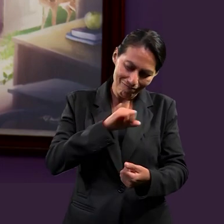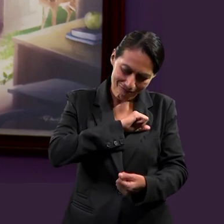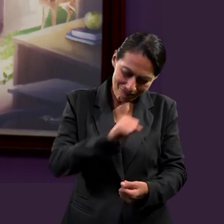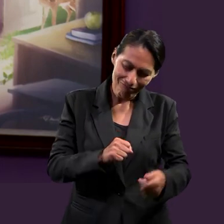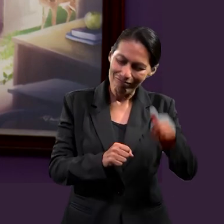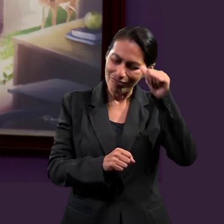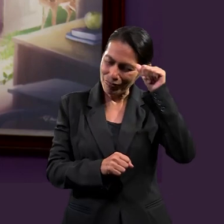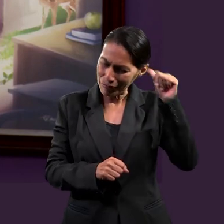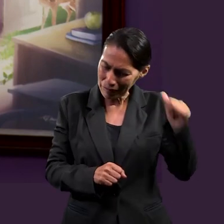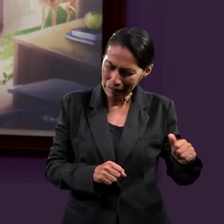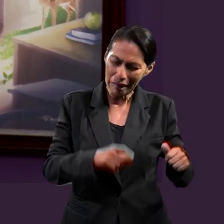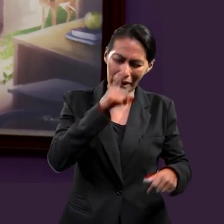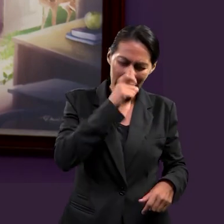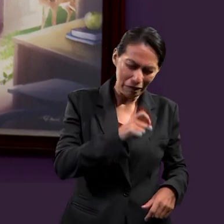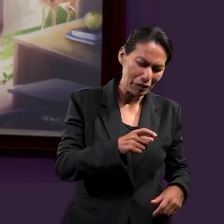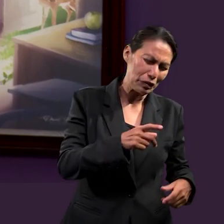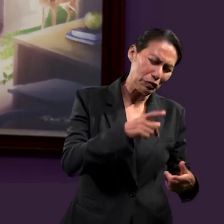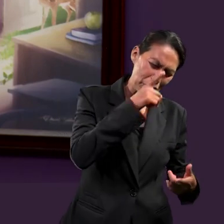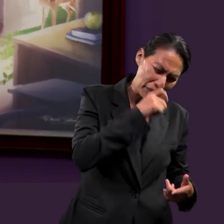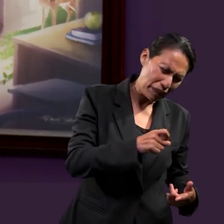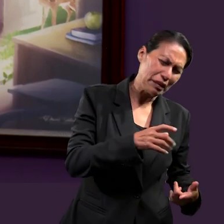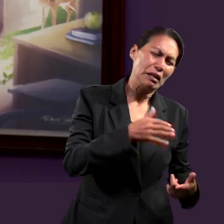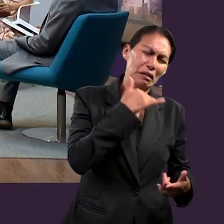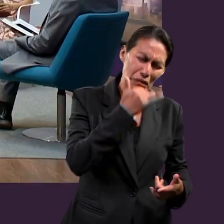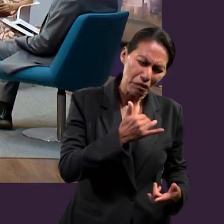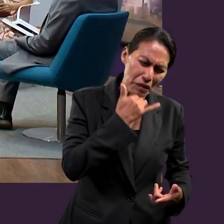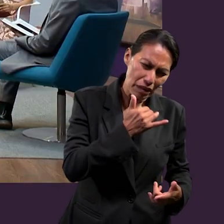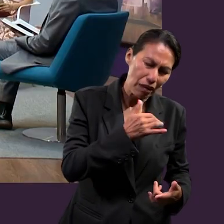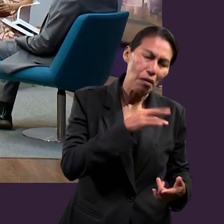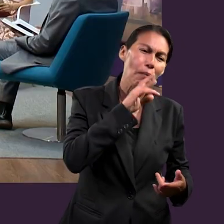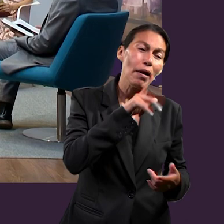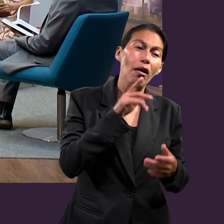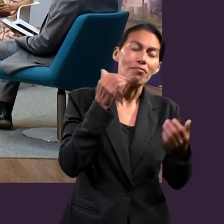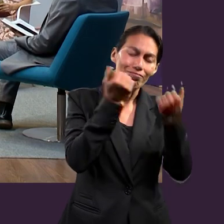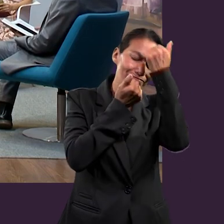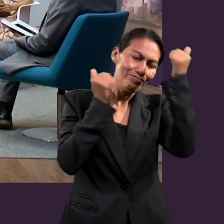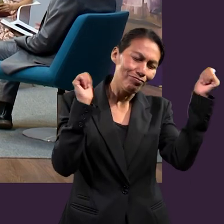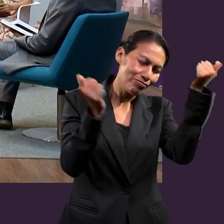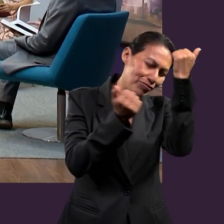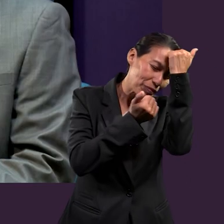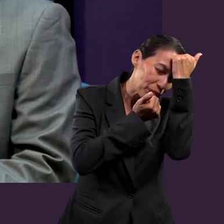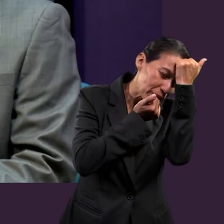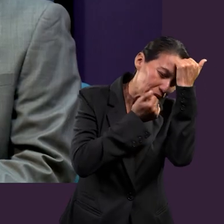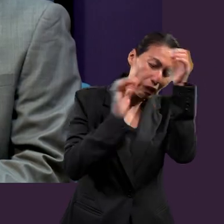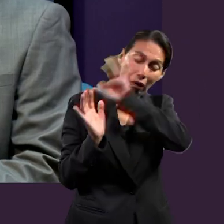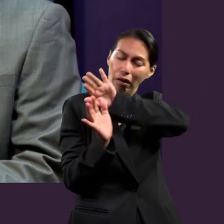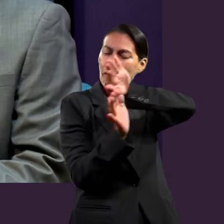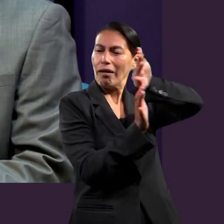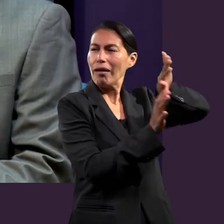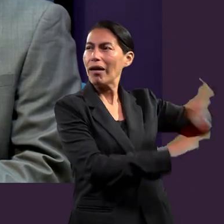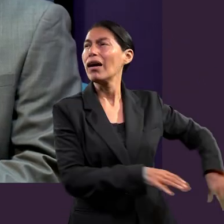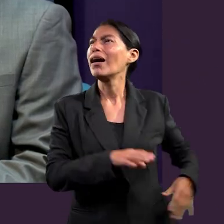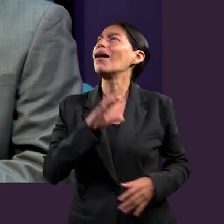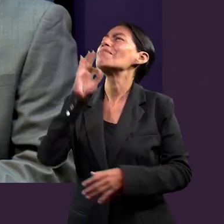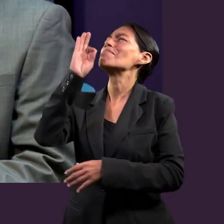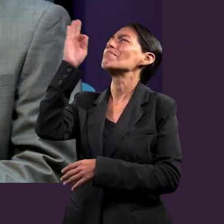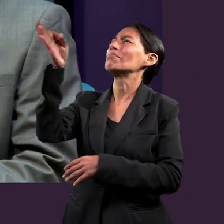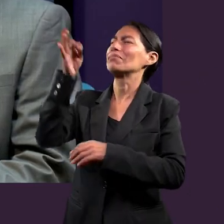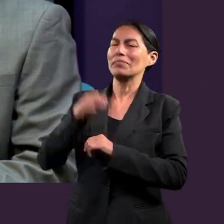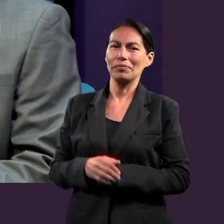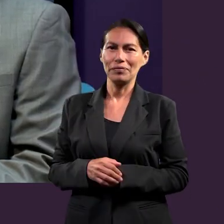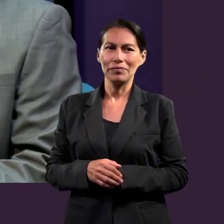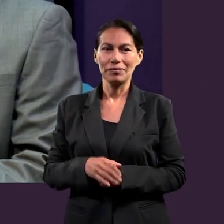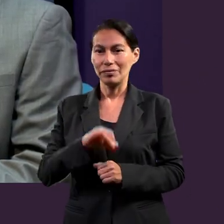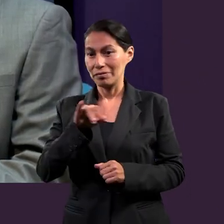y volver al camino de Cristo. Jenner. Cuando nos dice que vivimos un